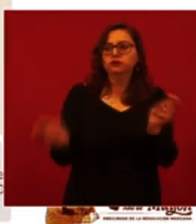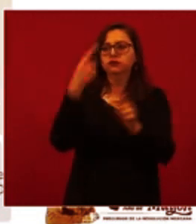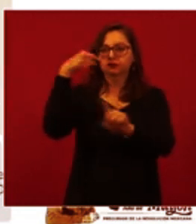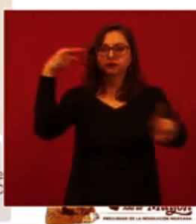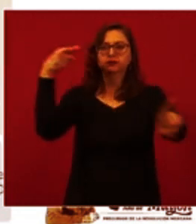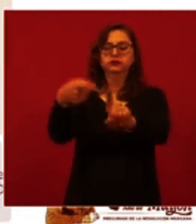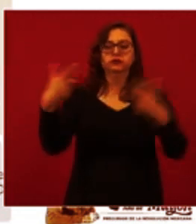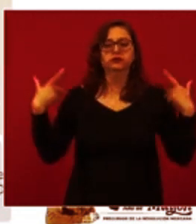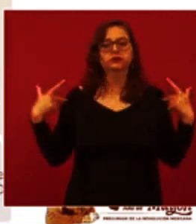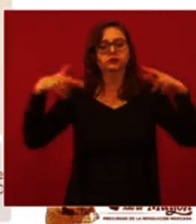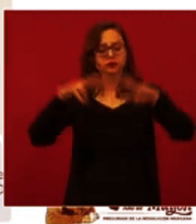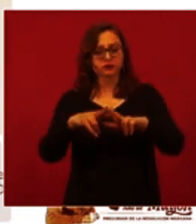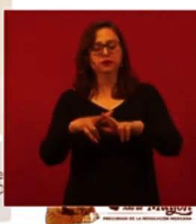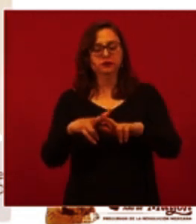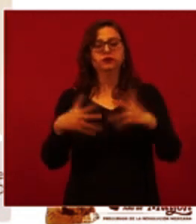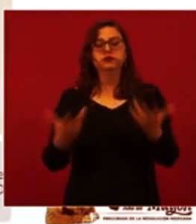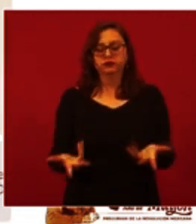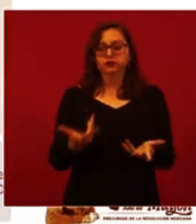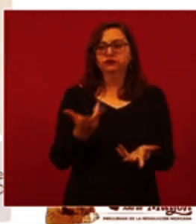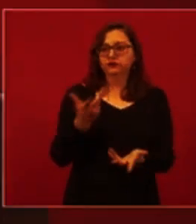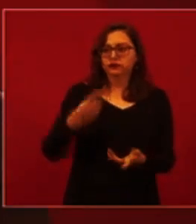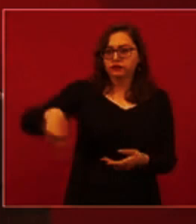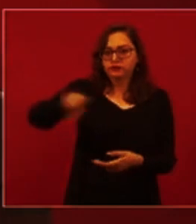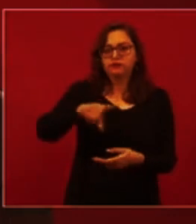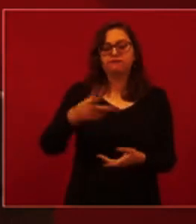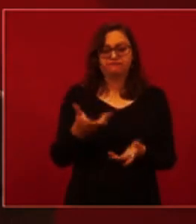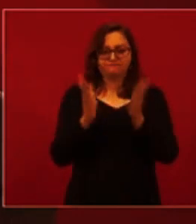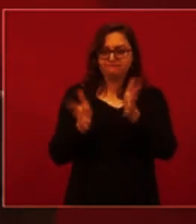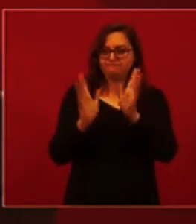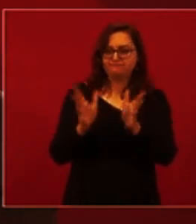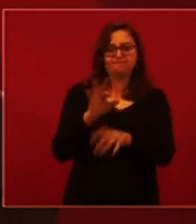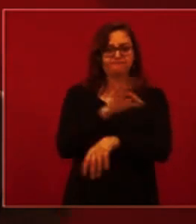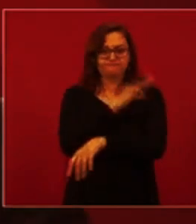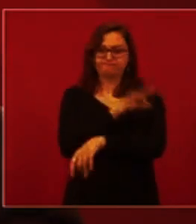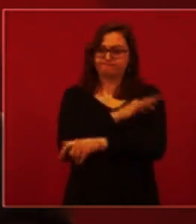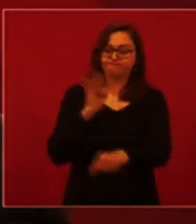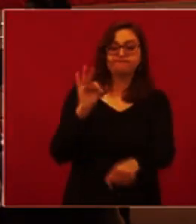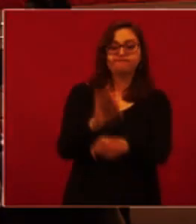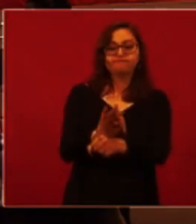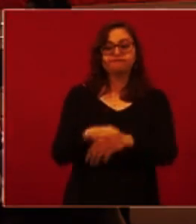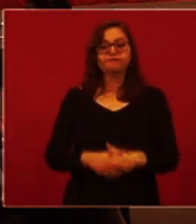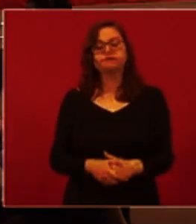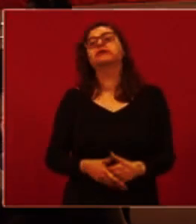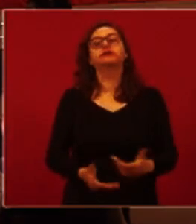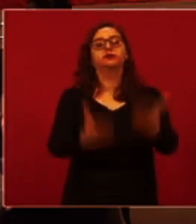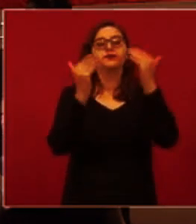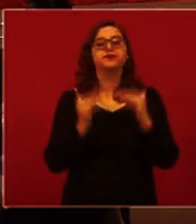educativo, que es un número semejante de personas que estarán ya recibiendo su refuerzo. La siguiente.